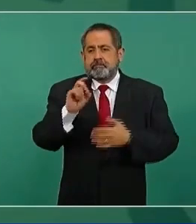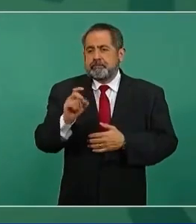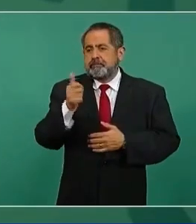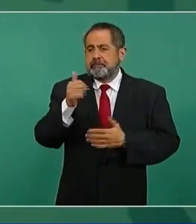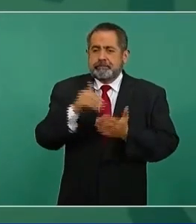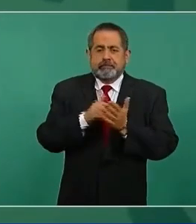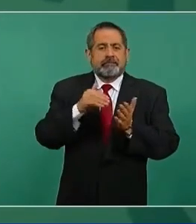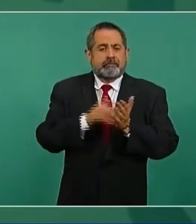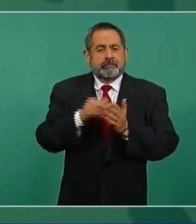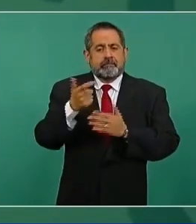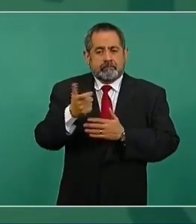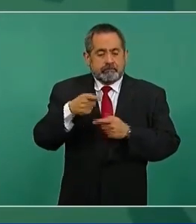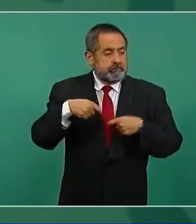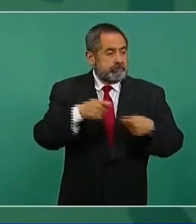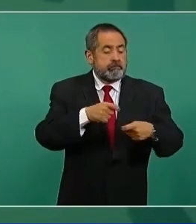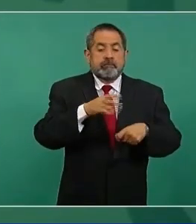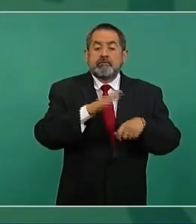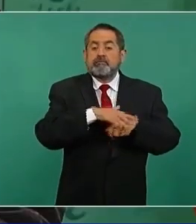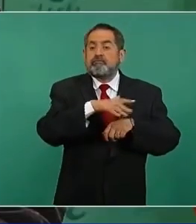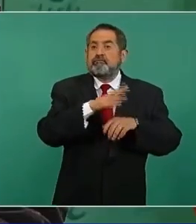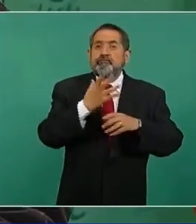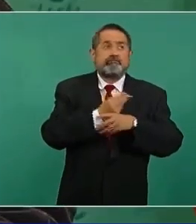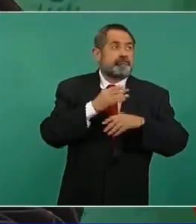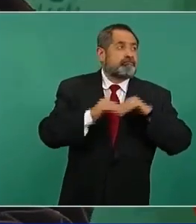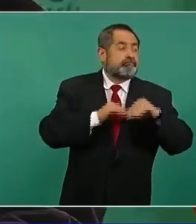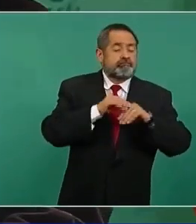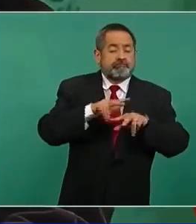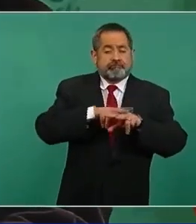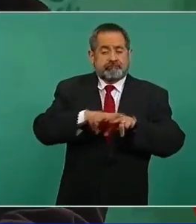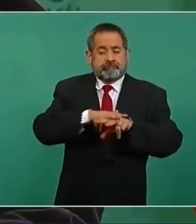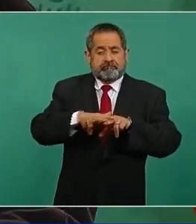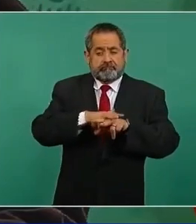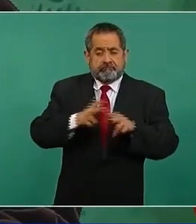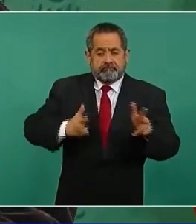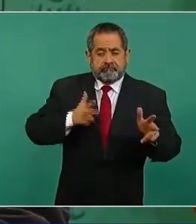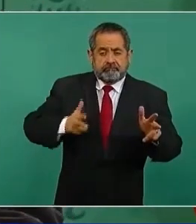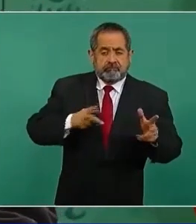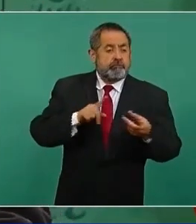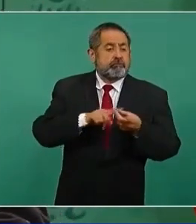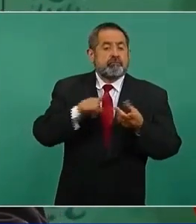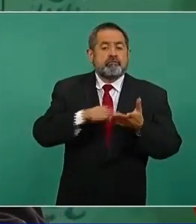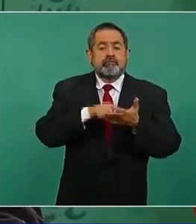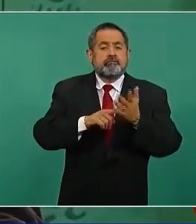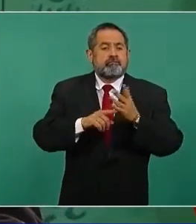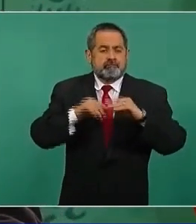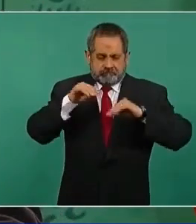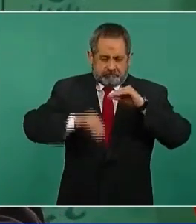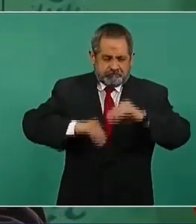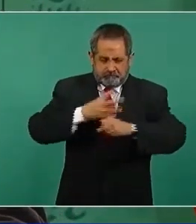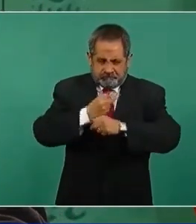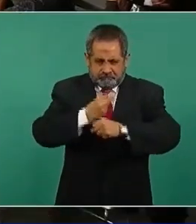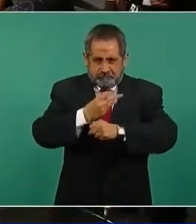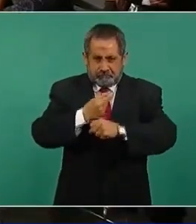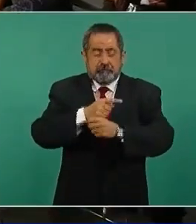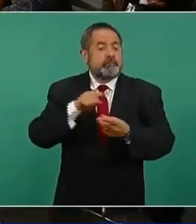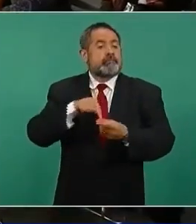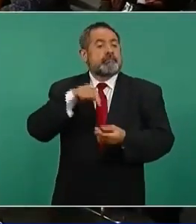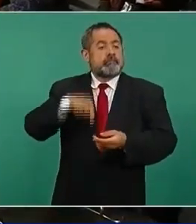compromiso de que los trenes los hagan en Ciudad Sagún, en Hidalgo,